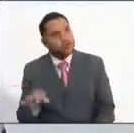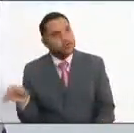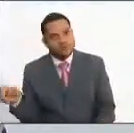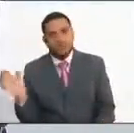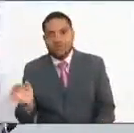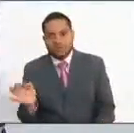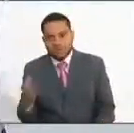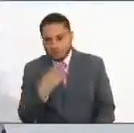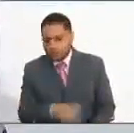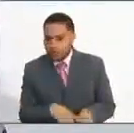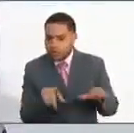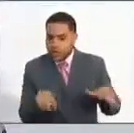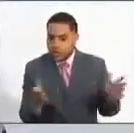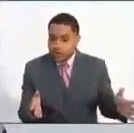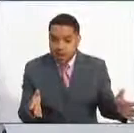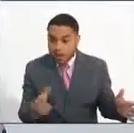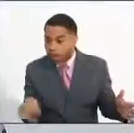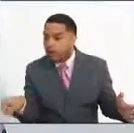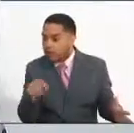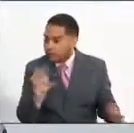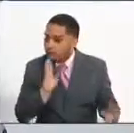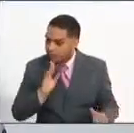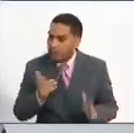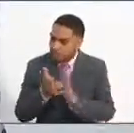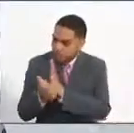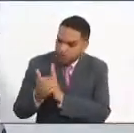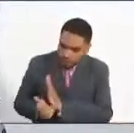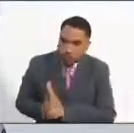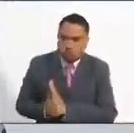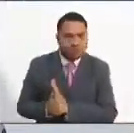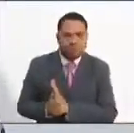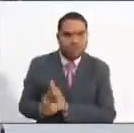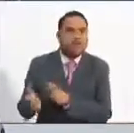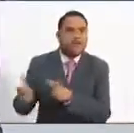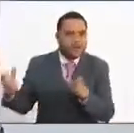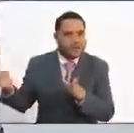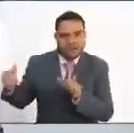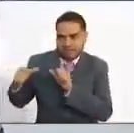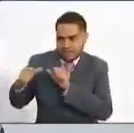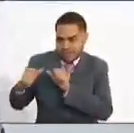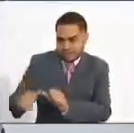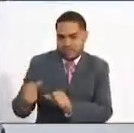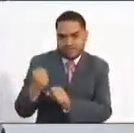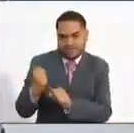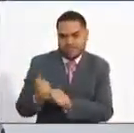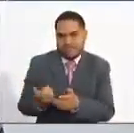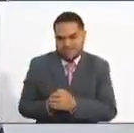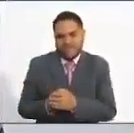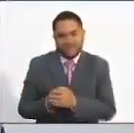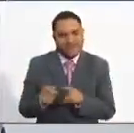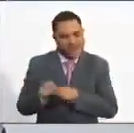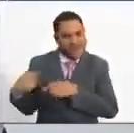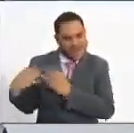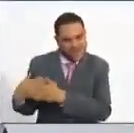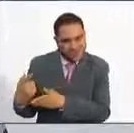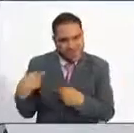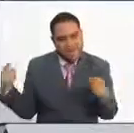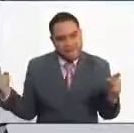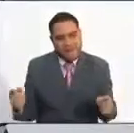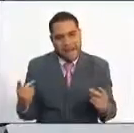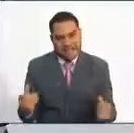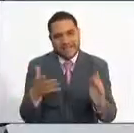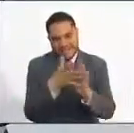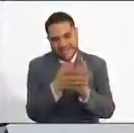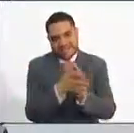estadísticas, razón por la cual en general los procesos son satisfactorios. Esto es como rápidamente todo el proceso, hasta